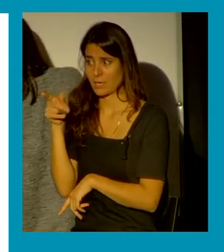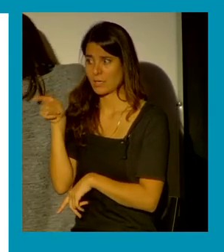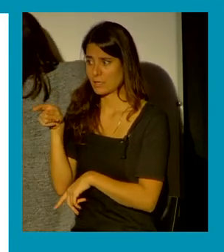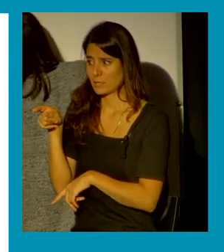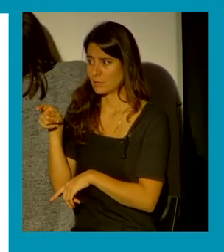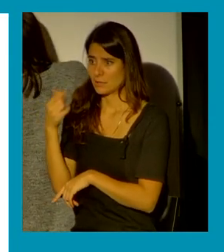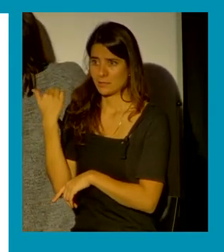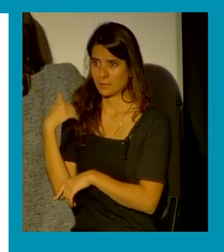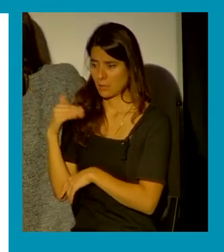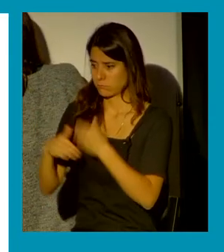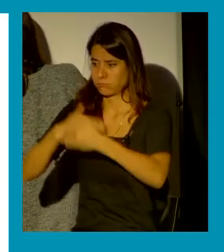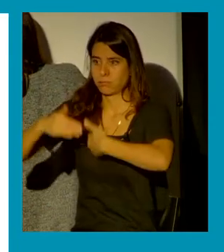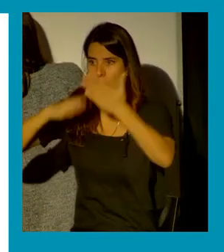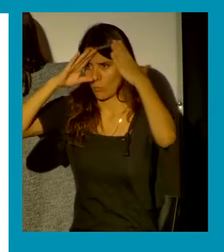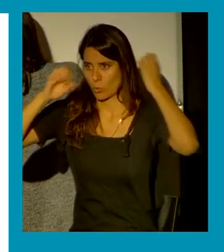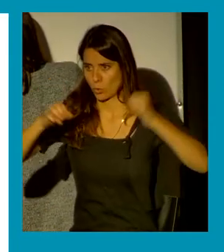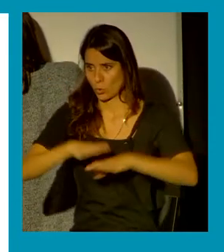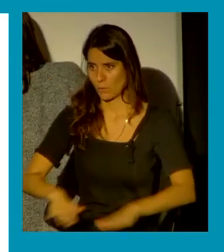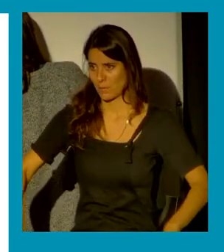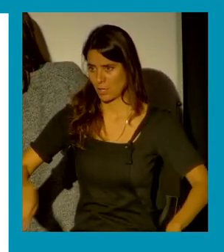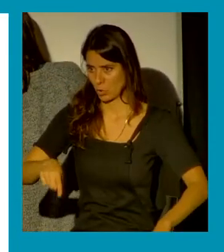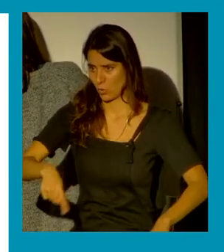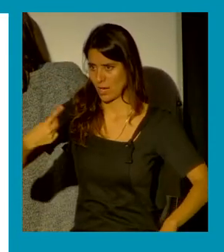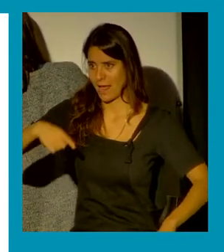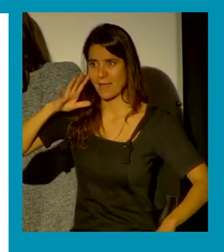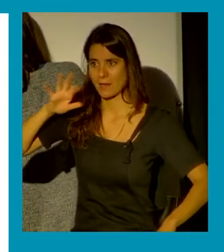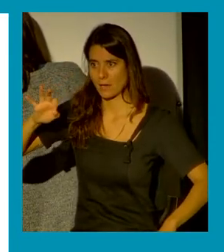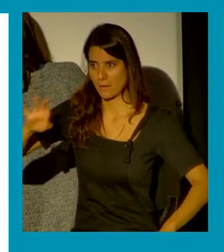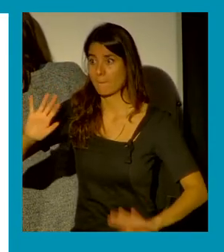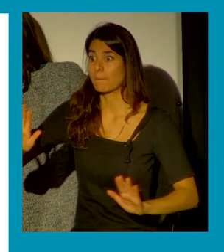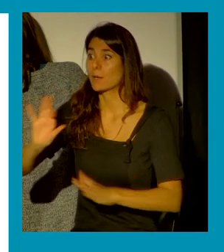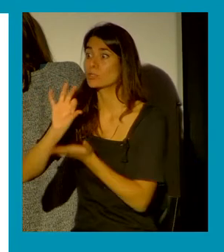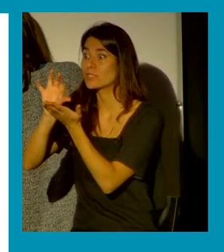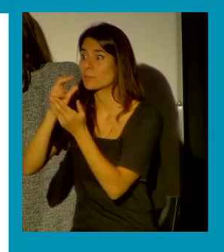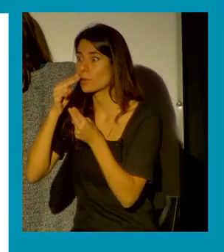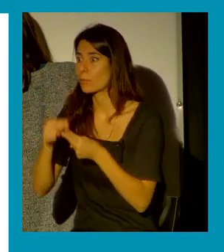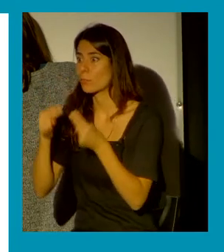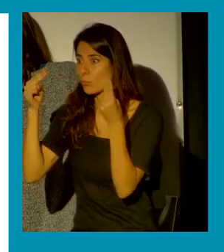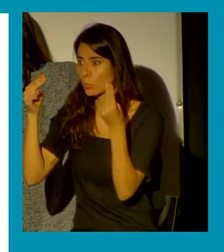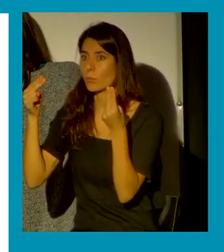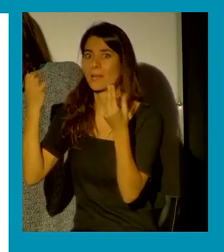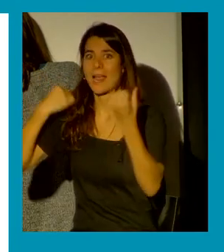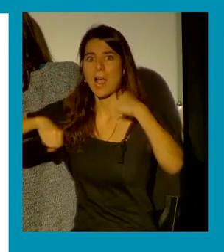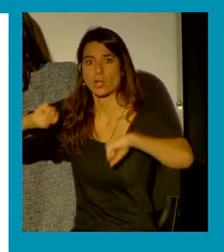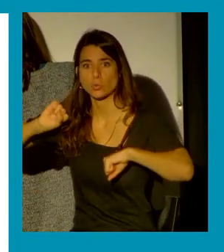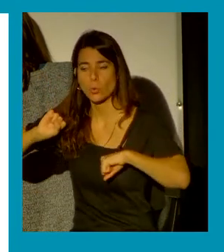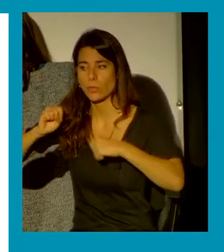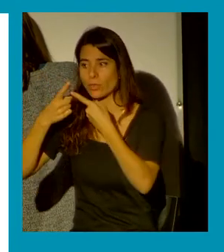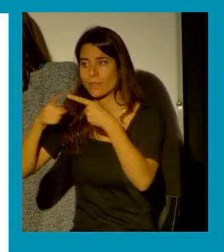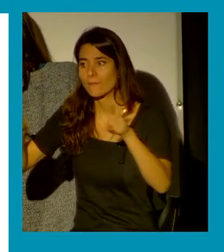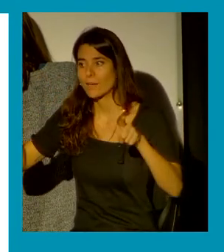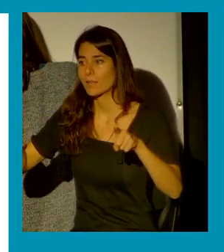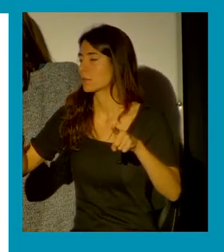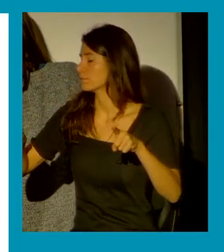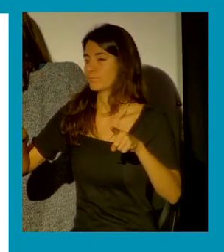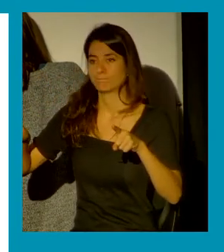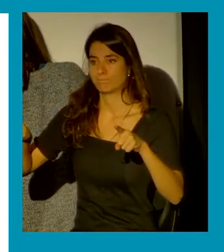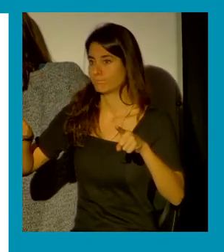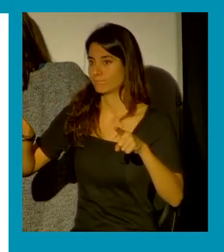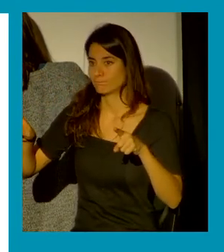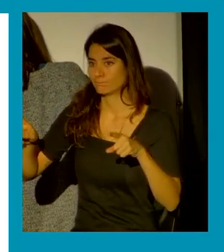riesgo pero la actuación por parte de los servicios públicos no es del todo diferenciada o no es percibida como